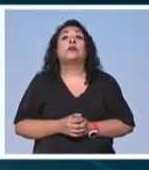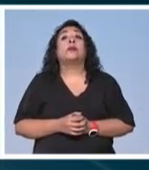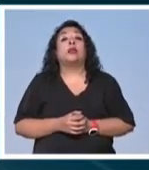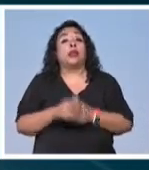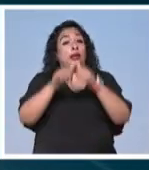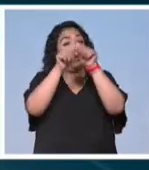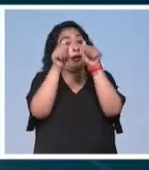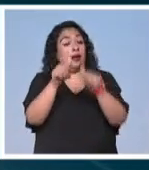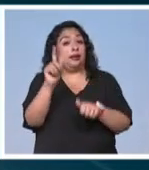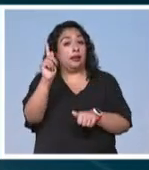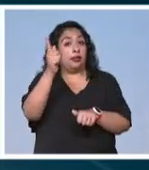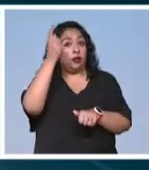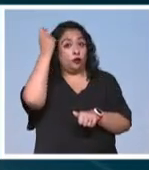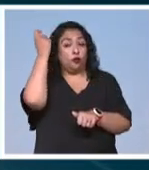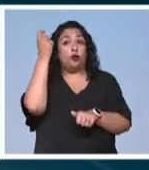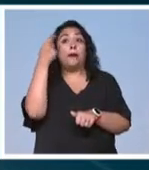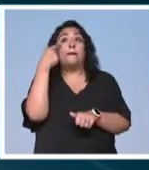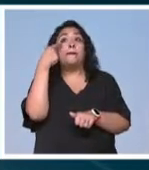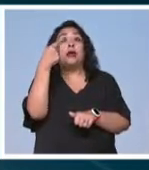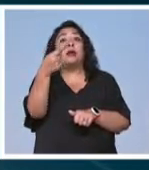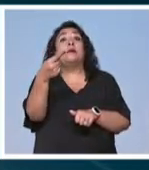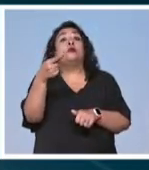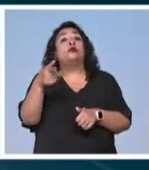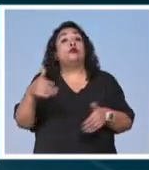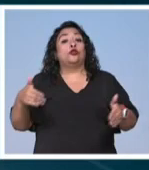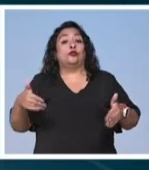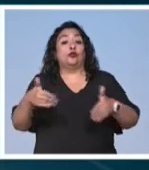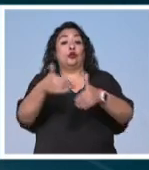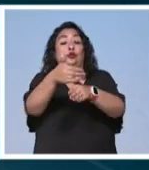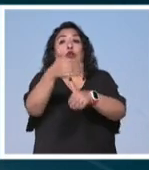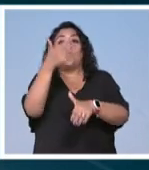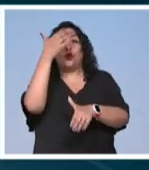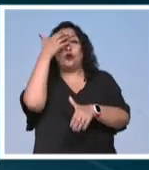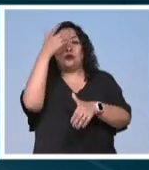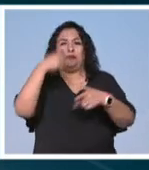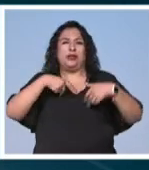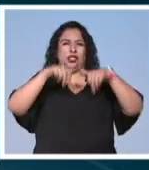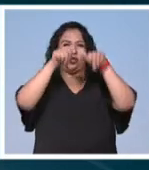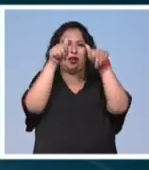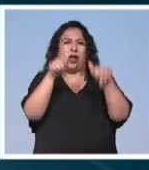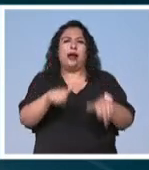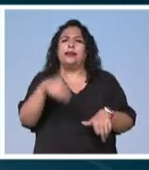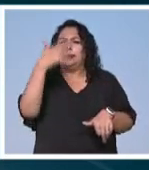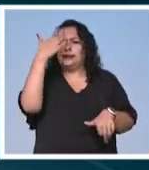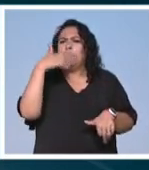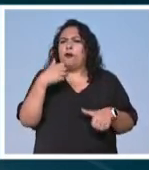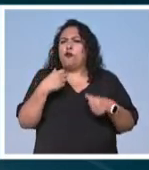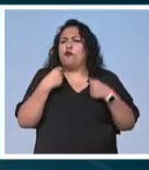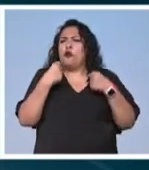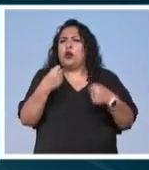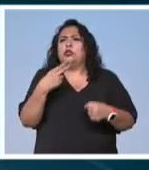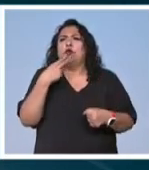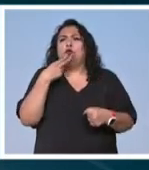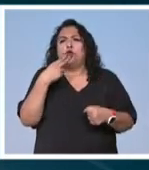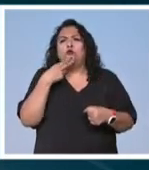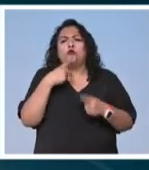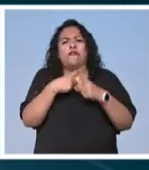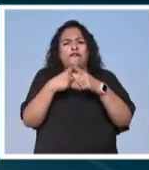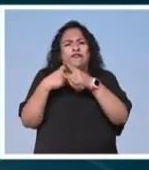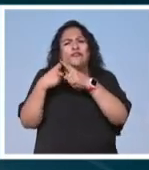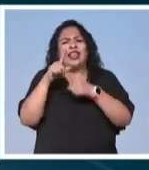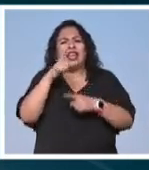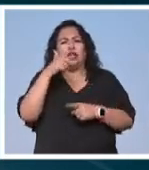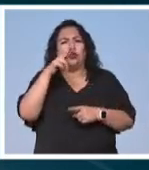arte y tecnología vuelven a cruzar sus caminos vamos a conocer a un artista que ha sabido potenciar el uso de algoritmos